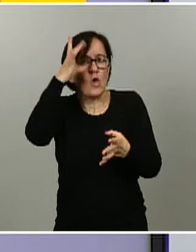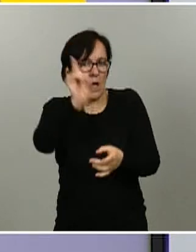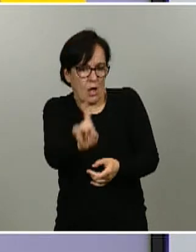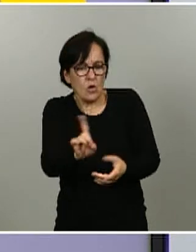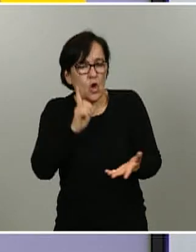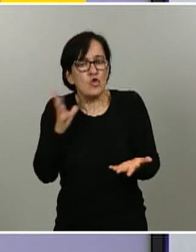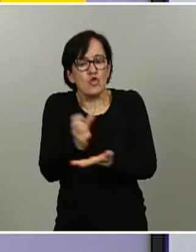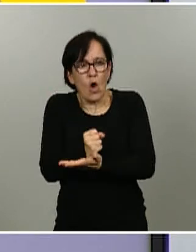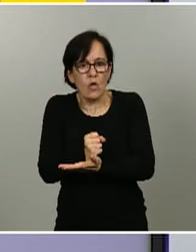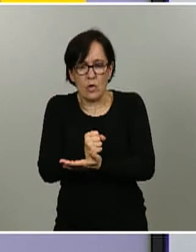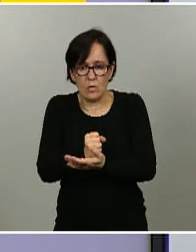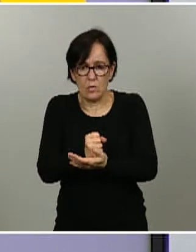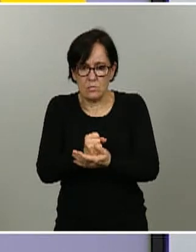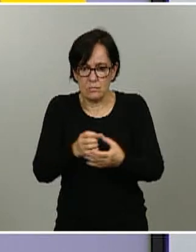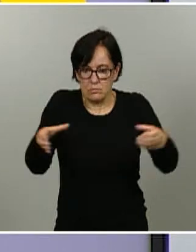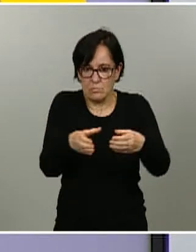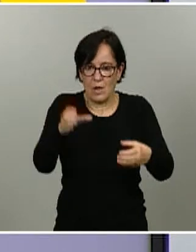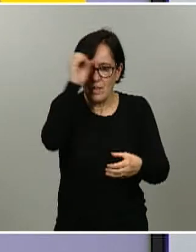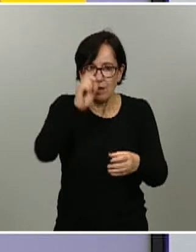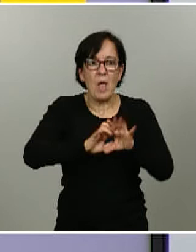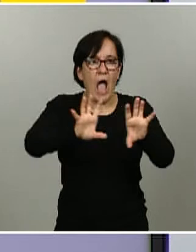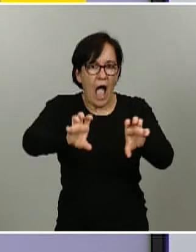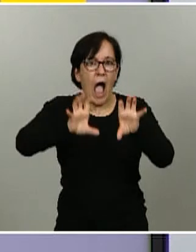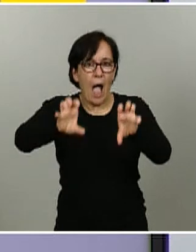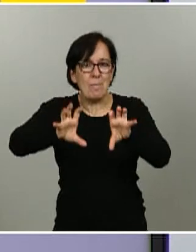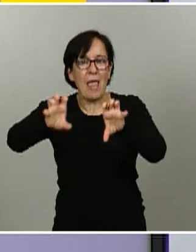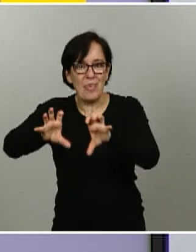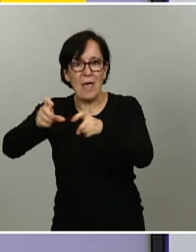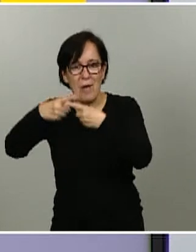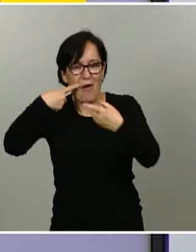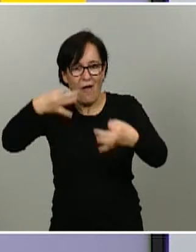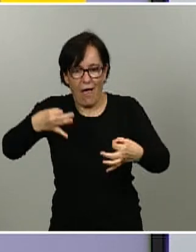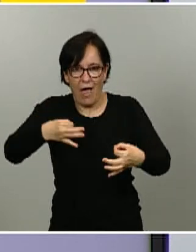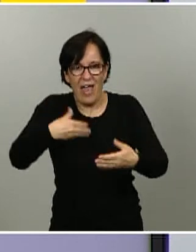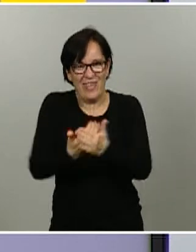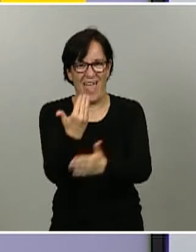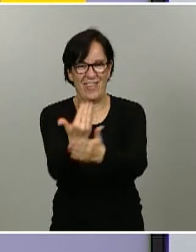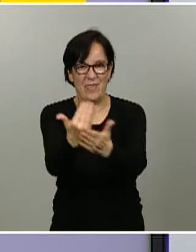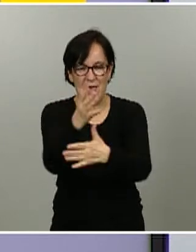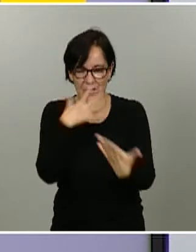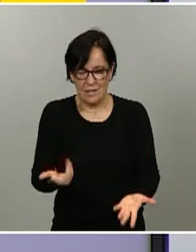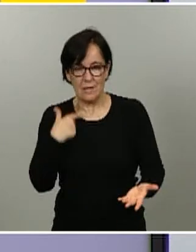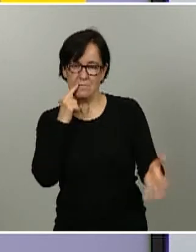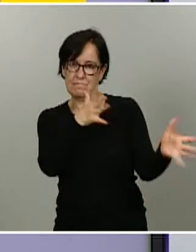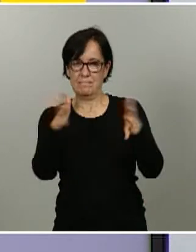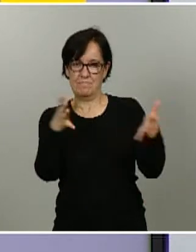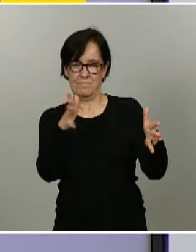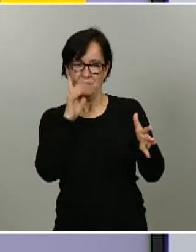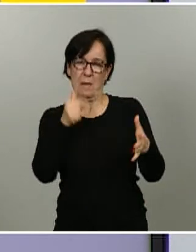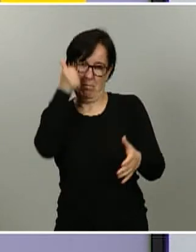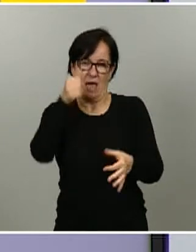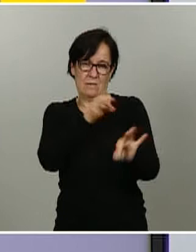toda la comunidad científica está aprendiendo en tiempo real tendríamos la posibilidad de obtener unas estimaciones de prevalencia más precisas